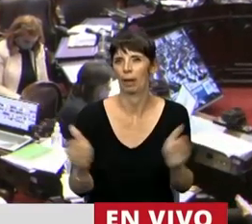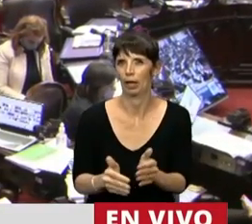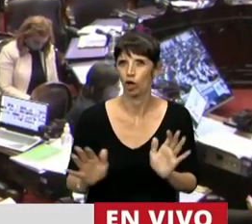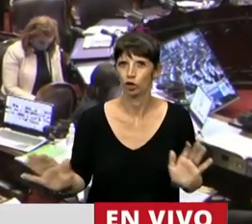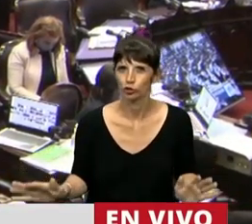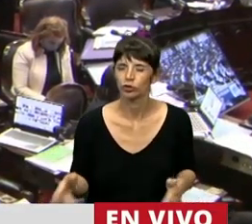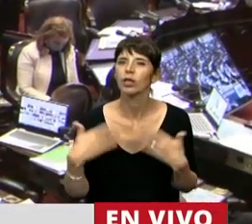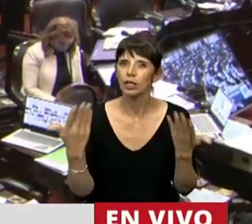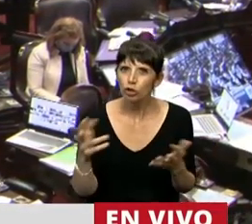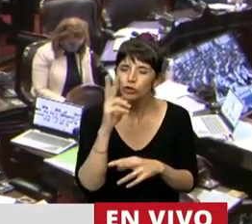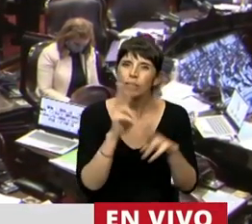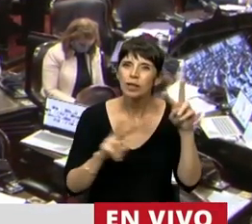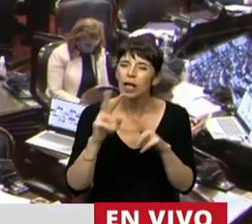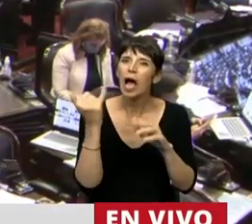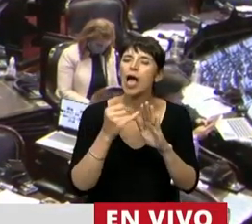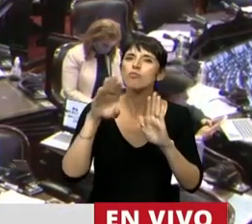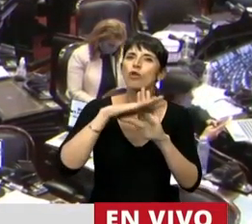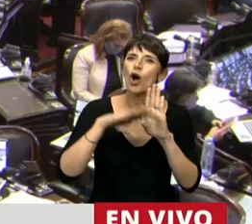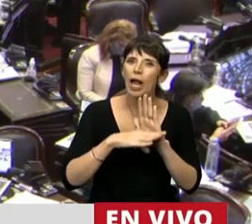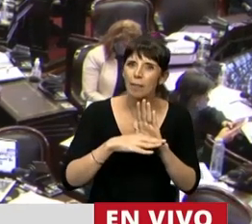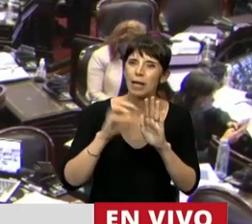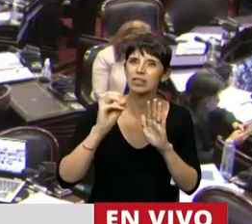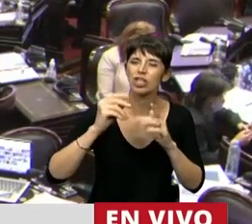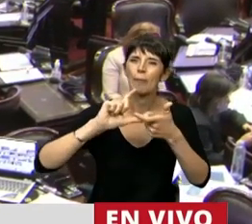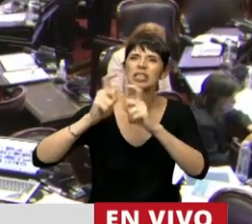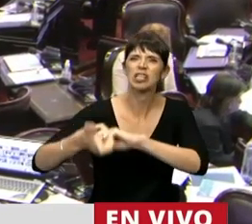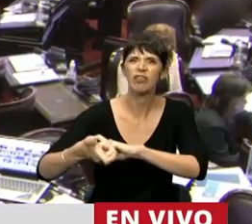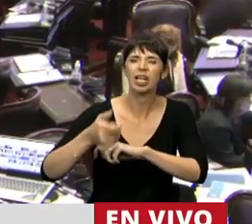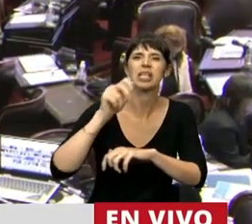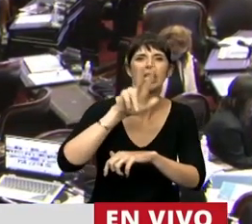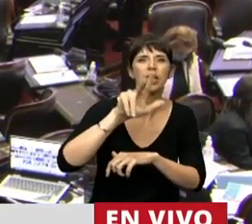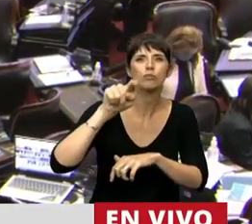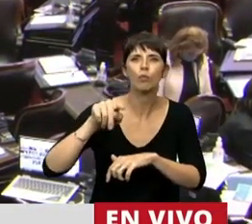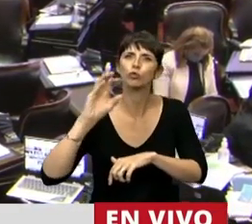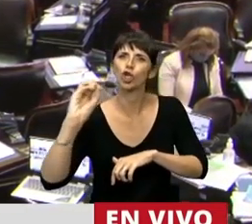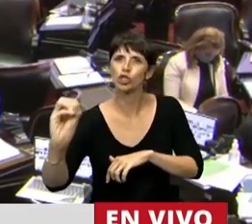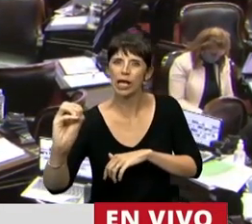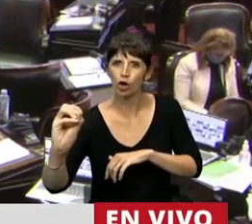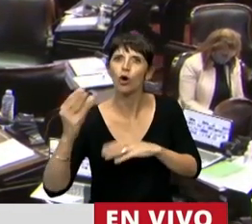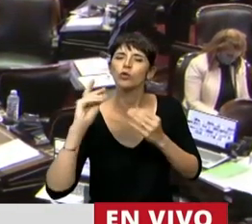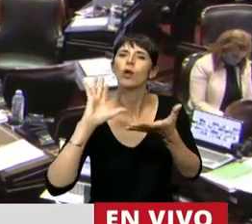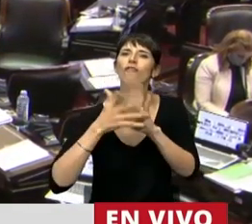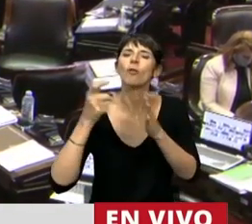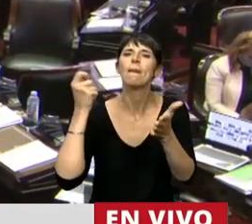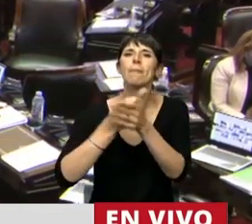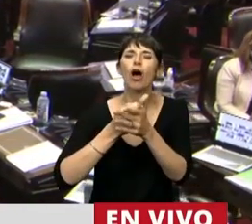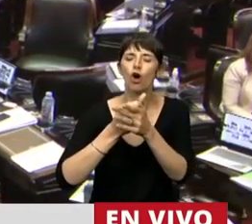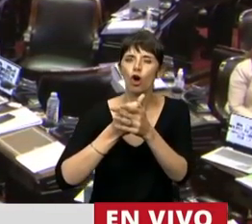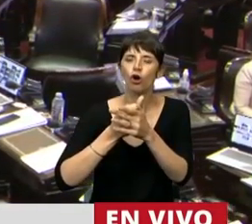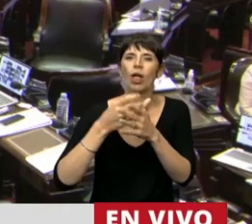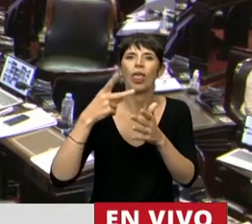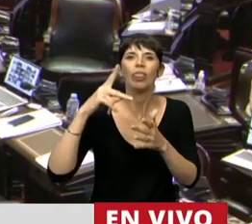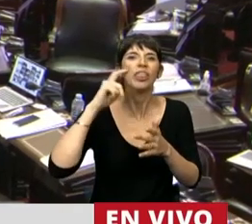pago electrónicos confluyendo hacia un ecosistema digital de pagos que sustituya al dinero en efectivo. En este